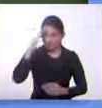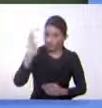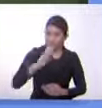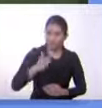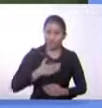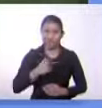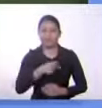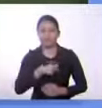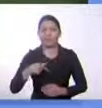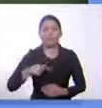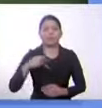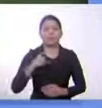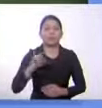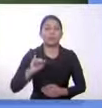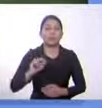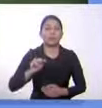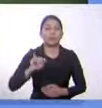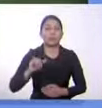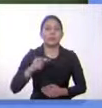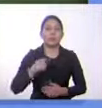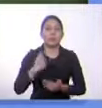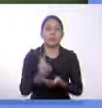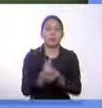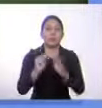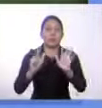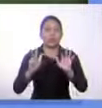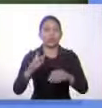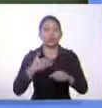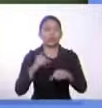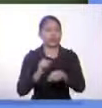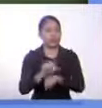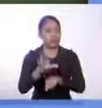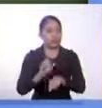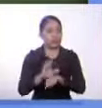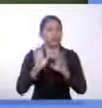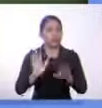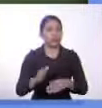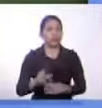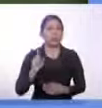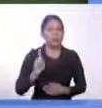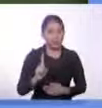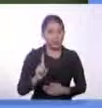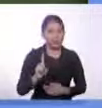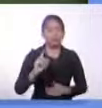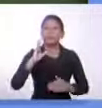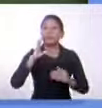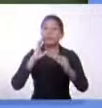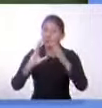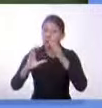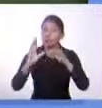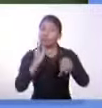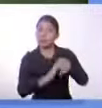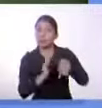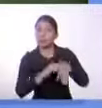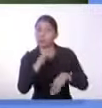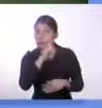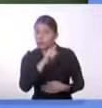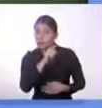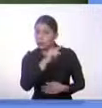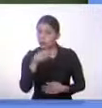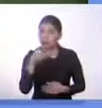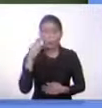Kenney, estudiante de octavo grado. Y los consejos que le doy a Carlos son 1. Comunica a las autoridades de tu escuela.